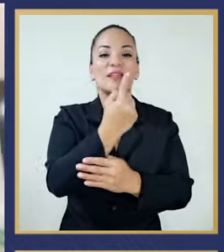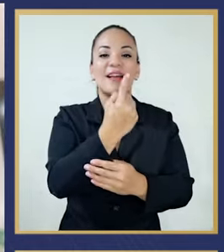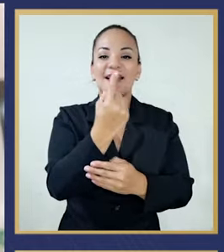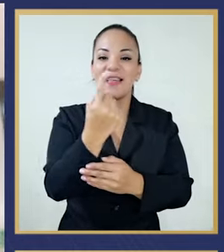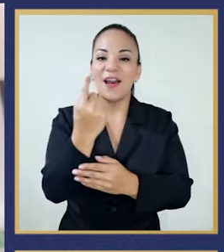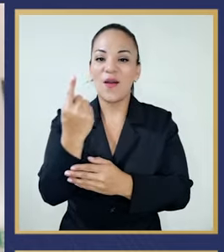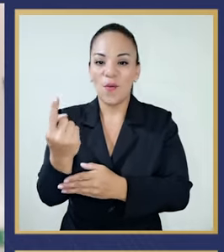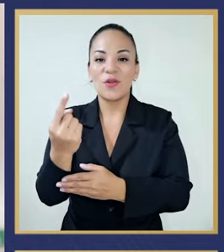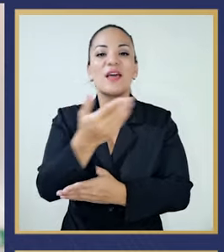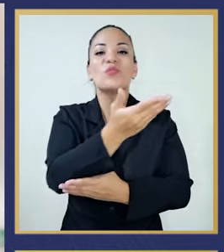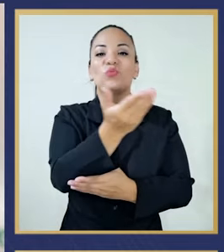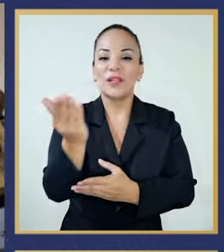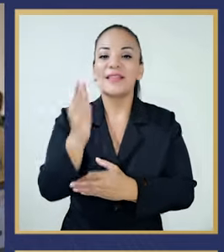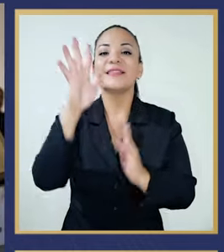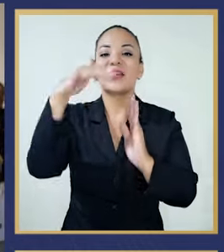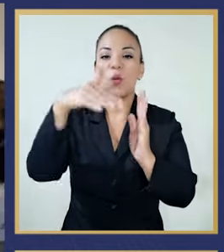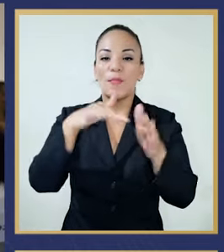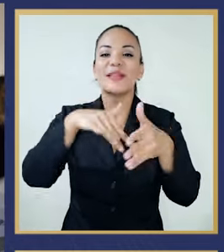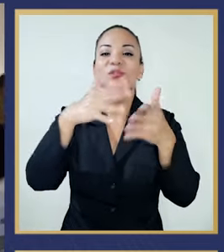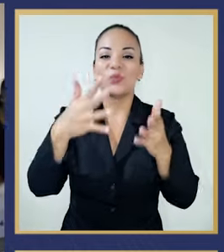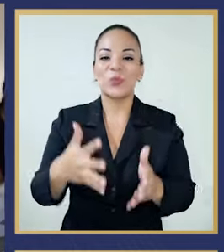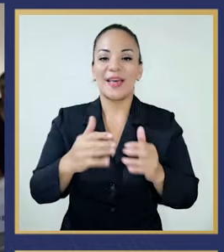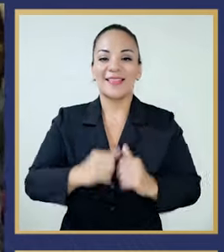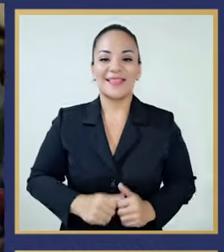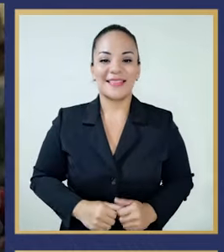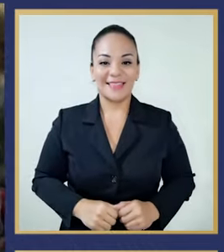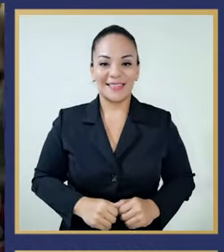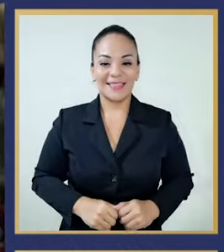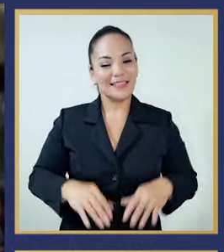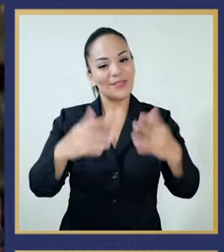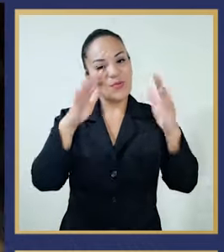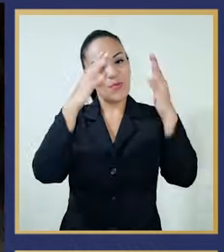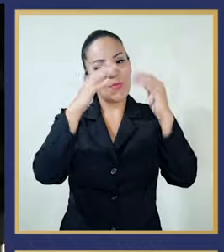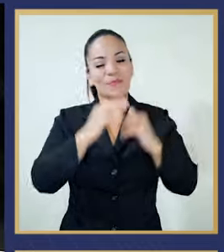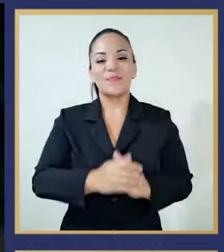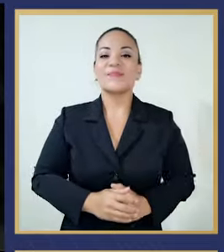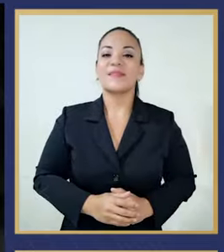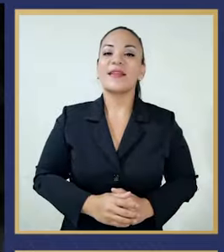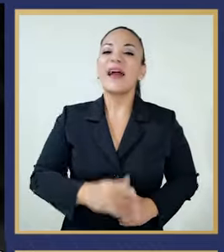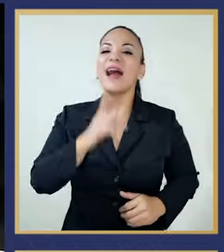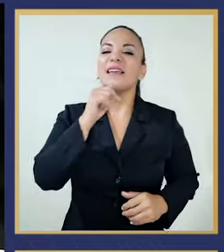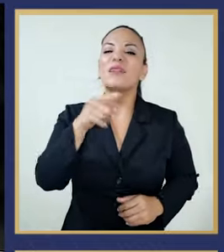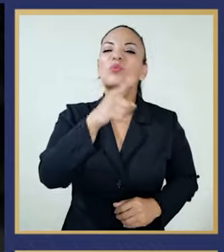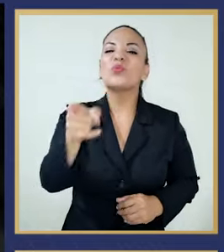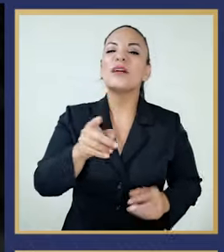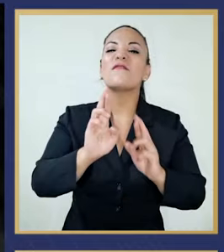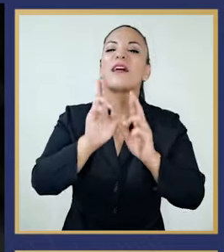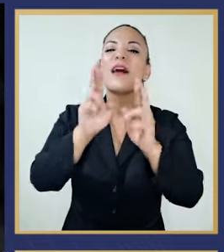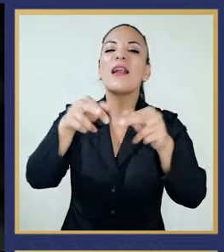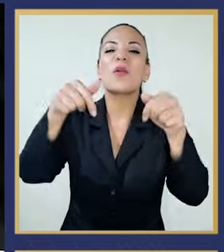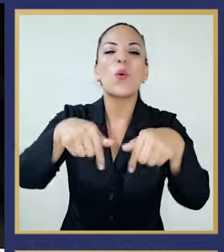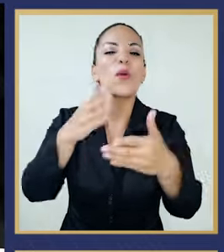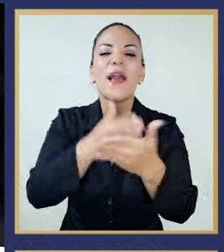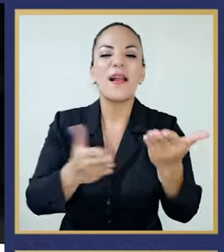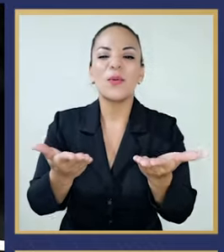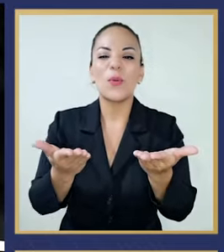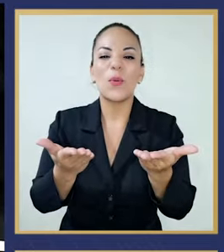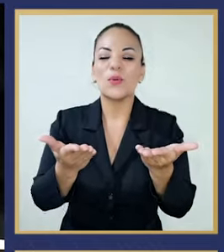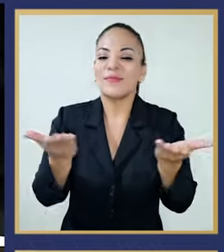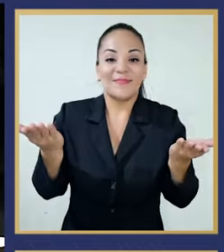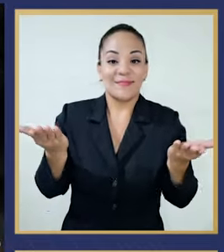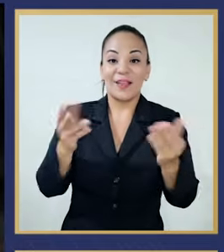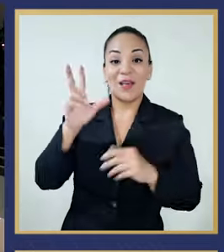uno de los 5.000 de ustedes. ¿A cuál de ustedes les regalaron hoy